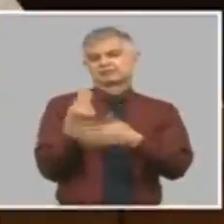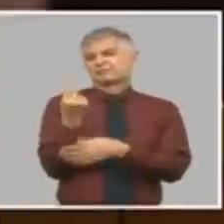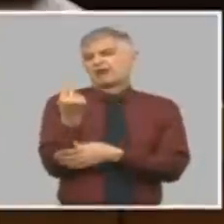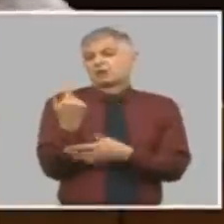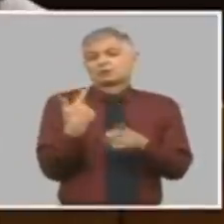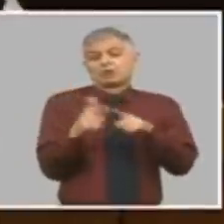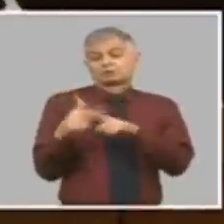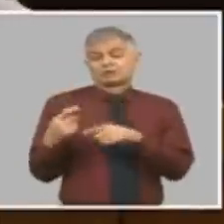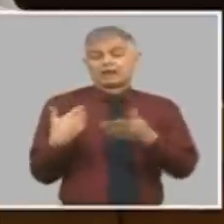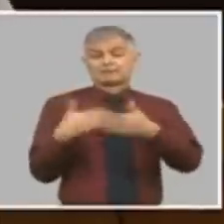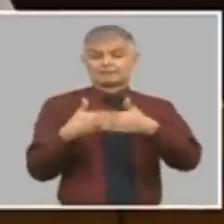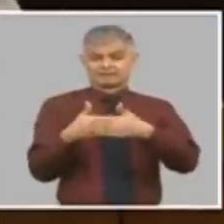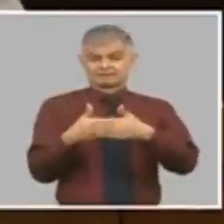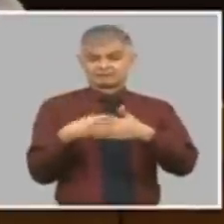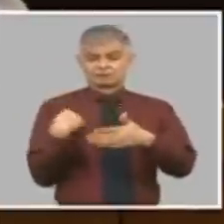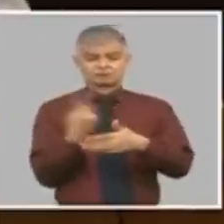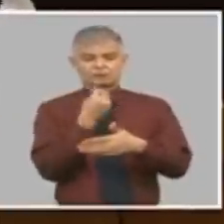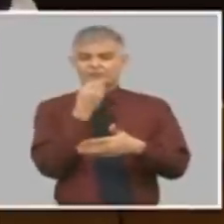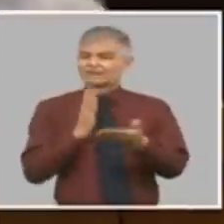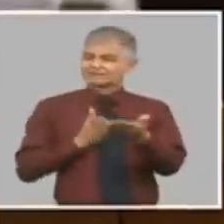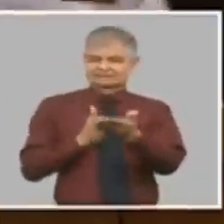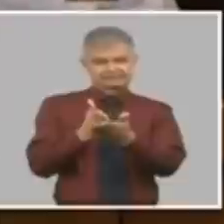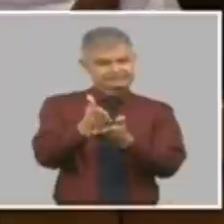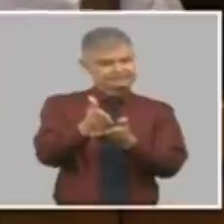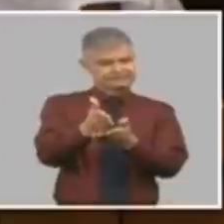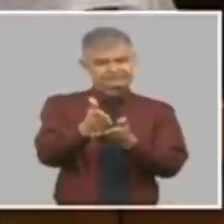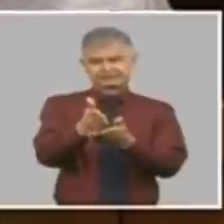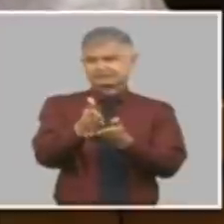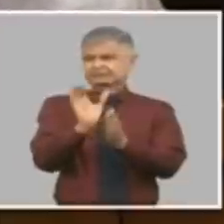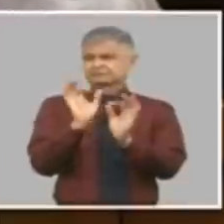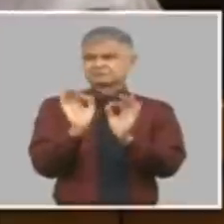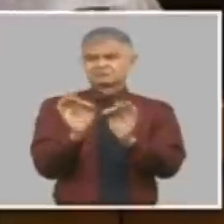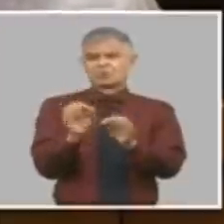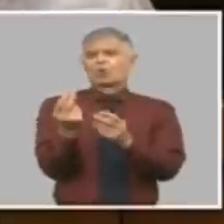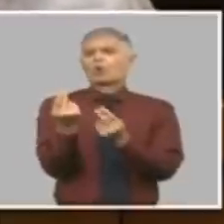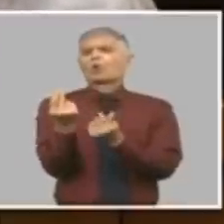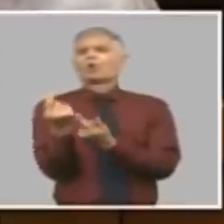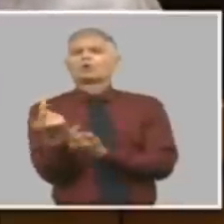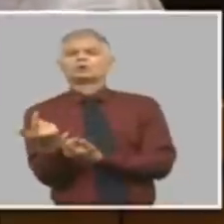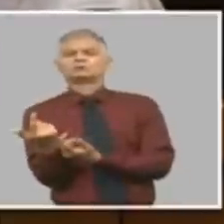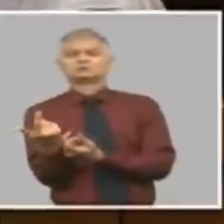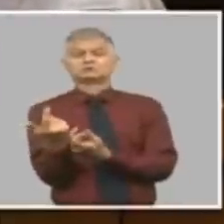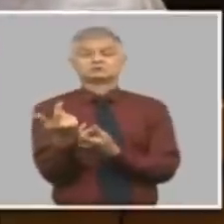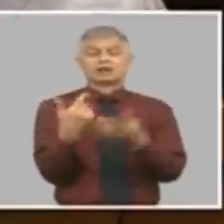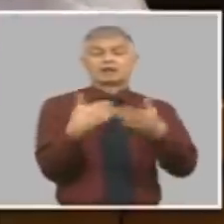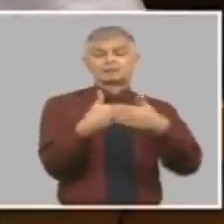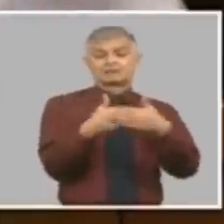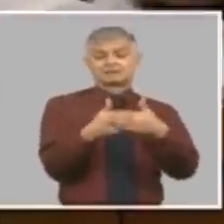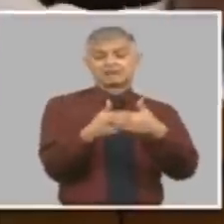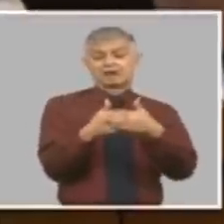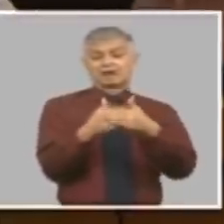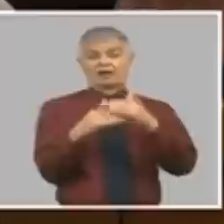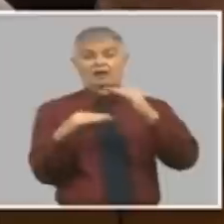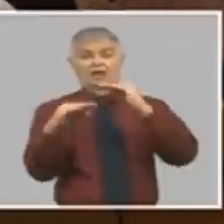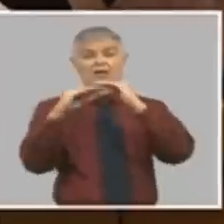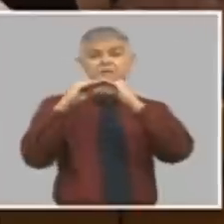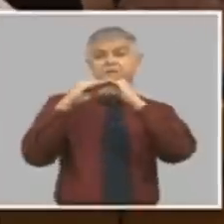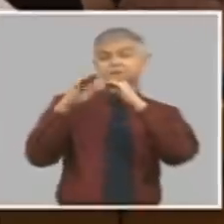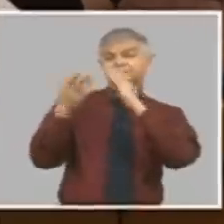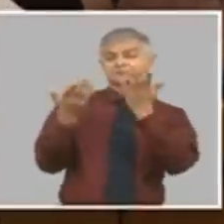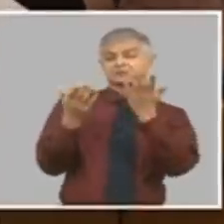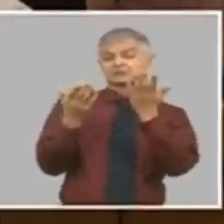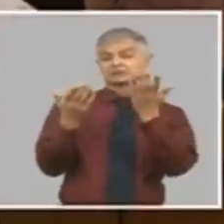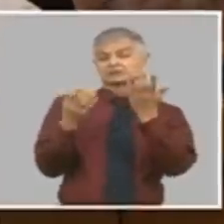y lo que no podemos es seguir sobre los costos empresariales poner un margen de utilidad porque así todas las empresas son